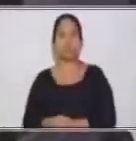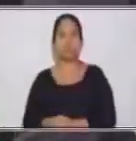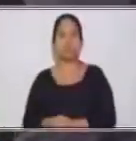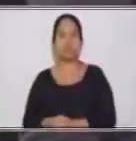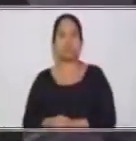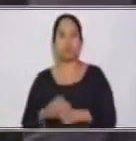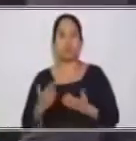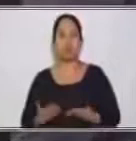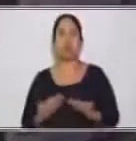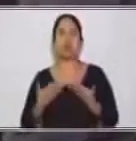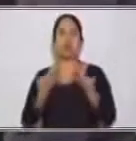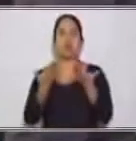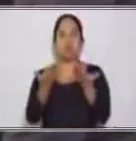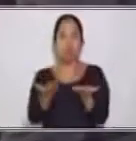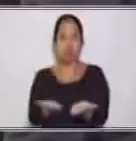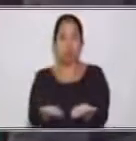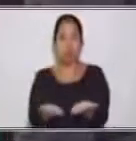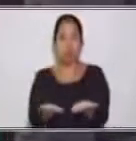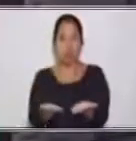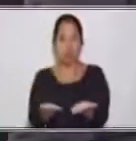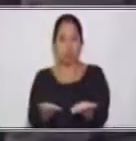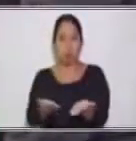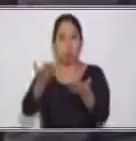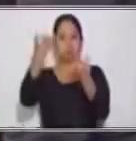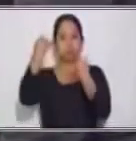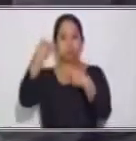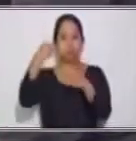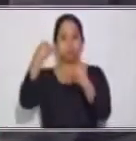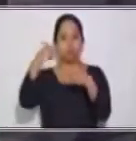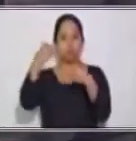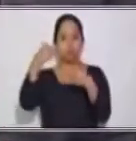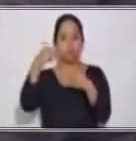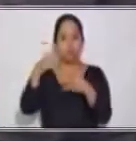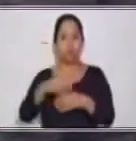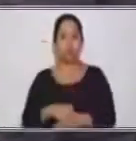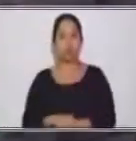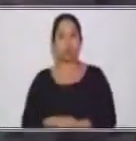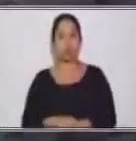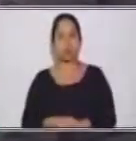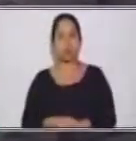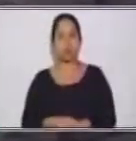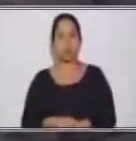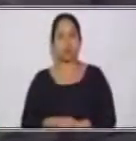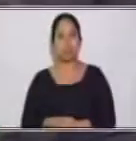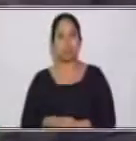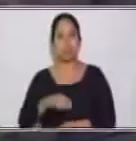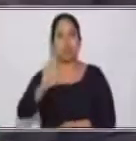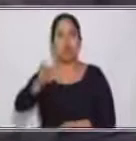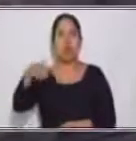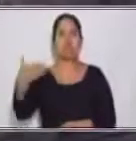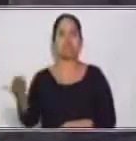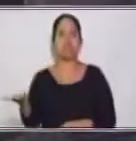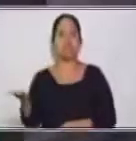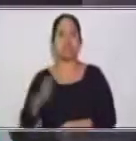su informe ayer.